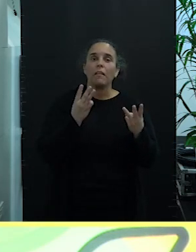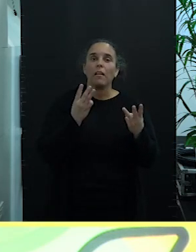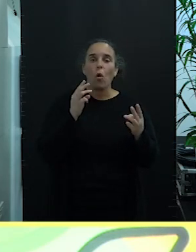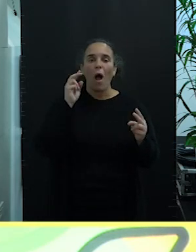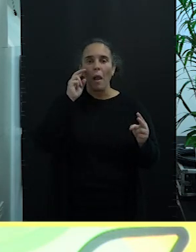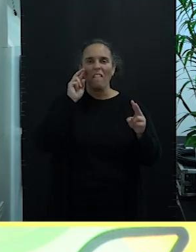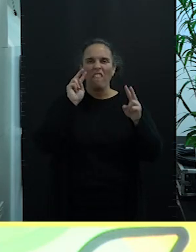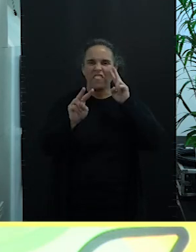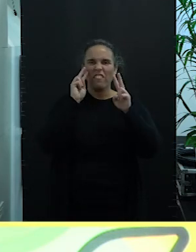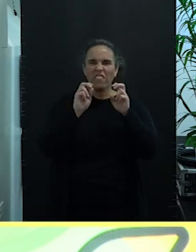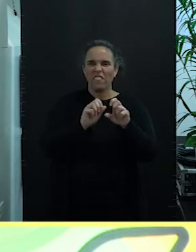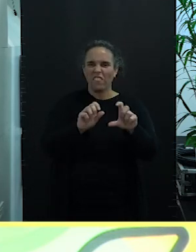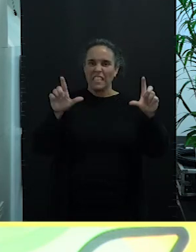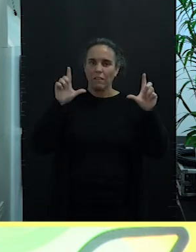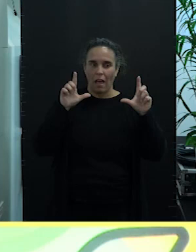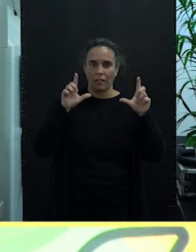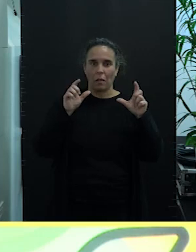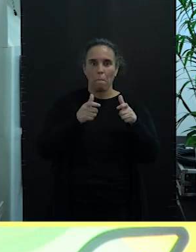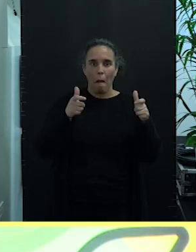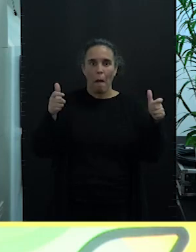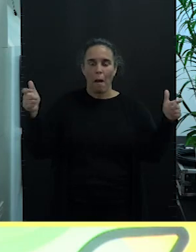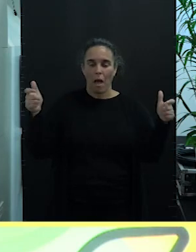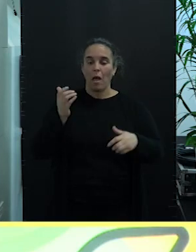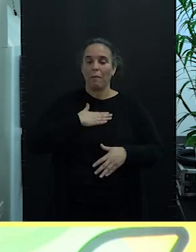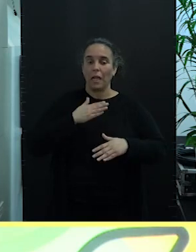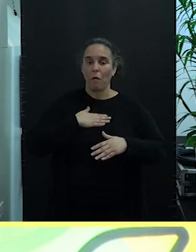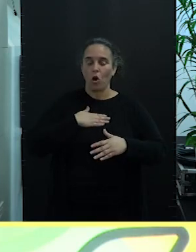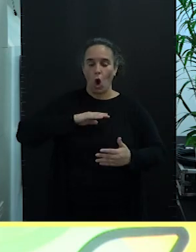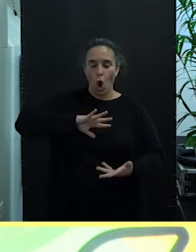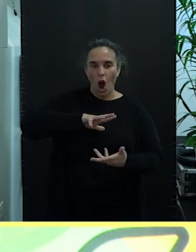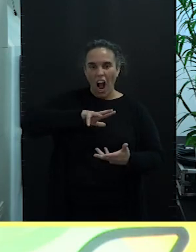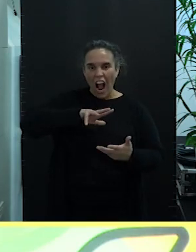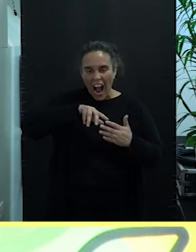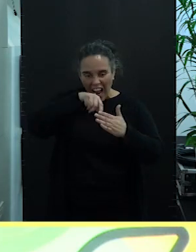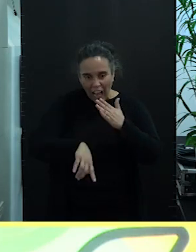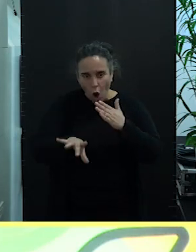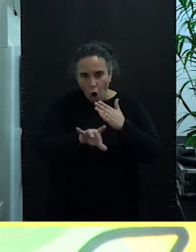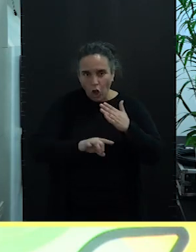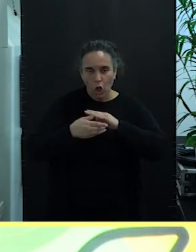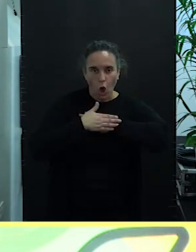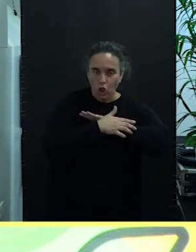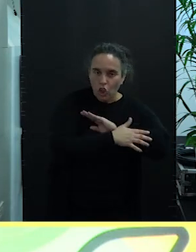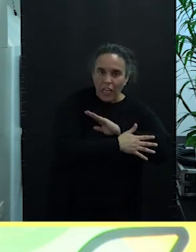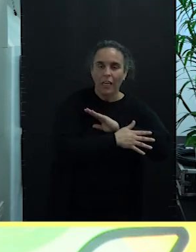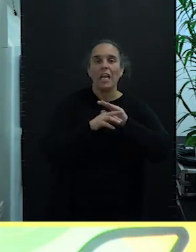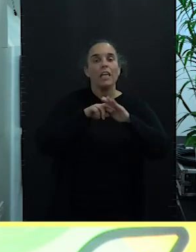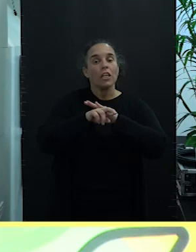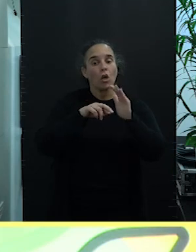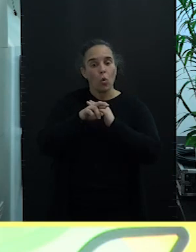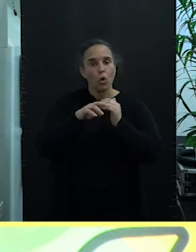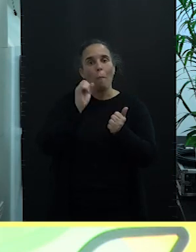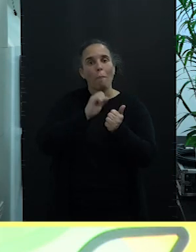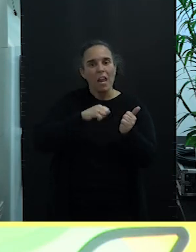sobre el patrimonio geológico costero y los recursos minerales y marinos de las islas.